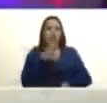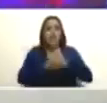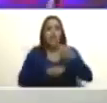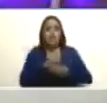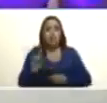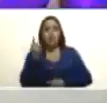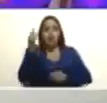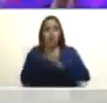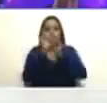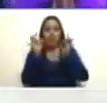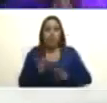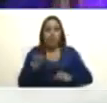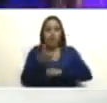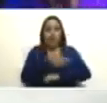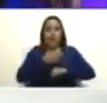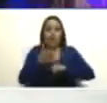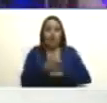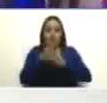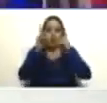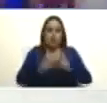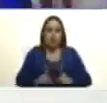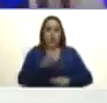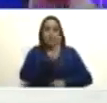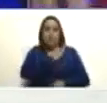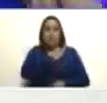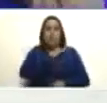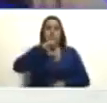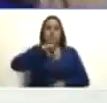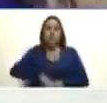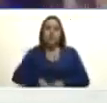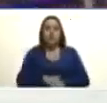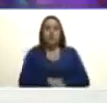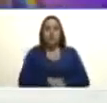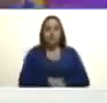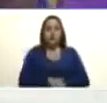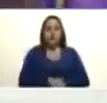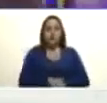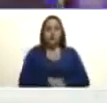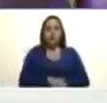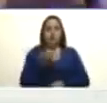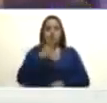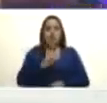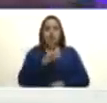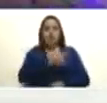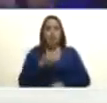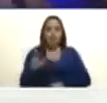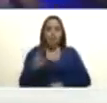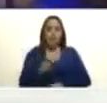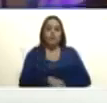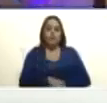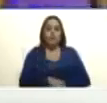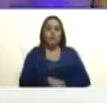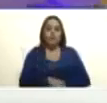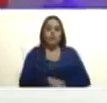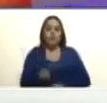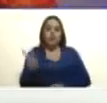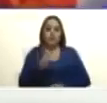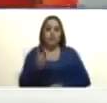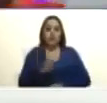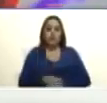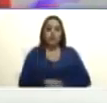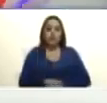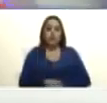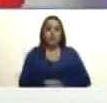primera forma de gobierno autónomo de la historia de lo que sería la república de venezuela